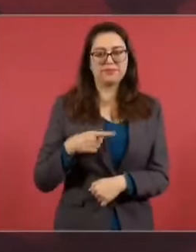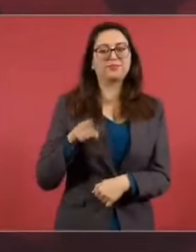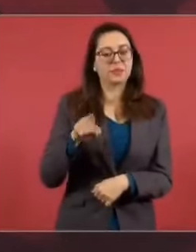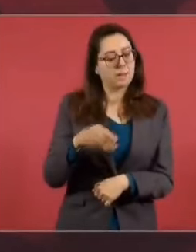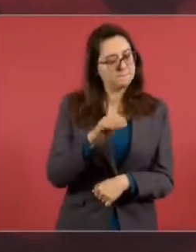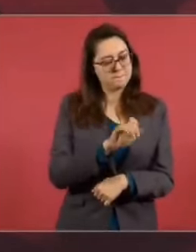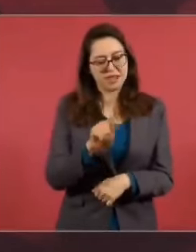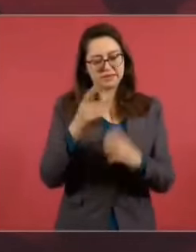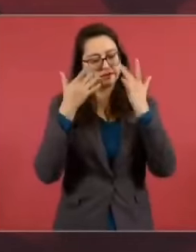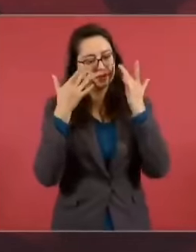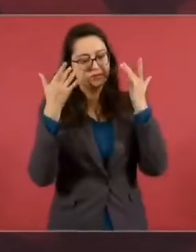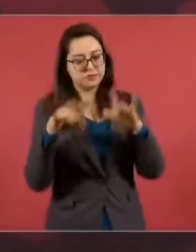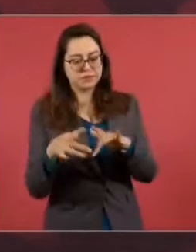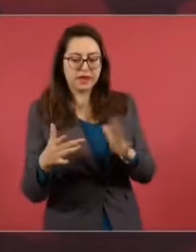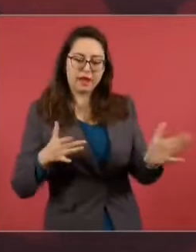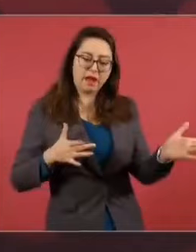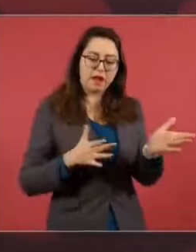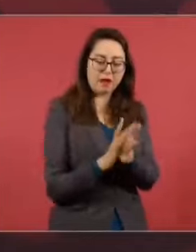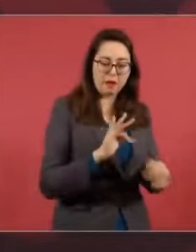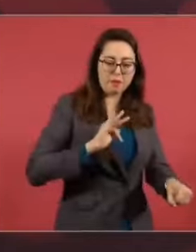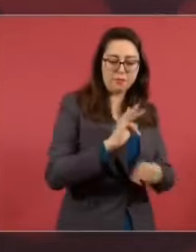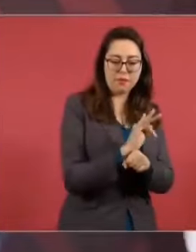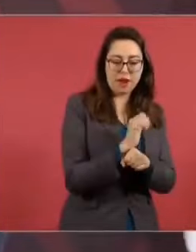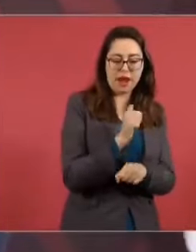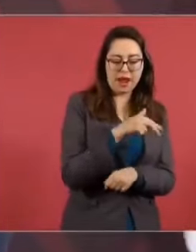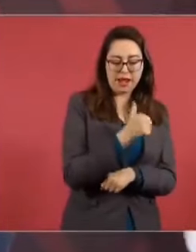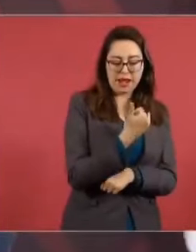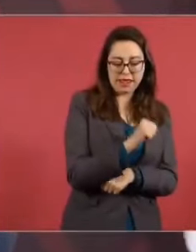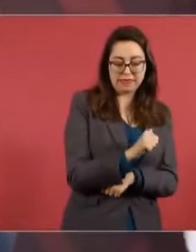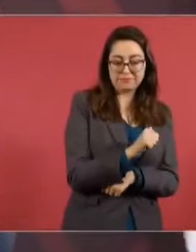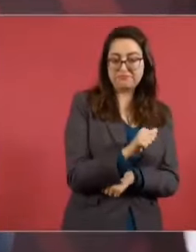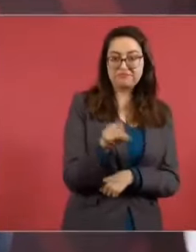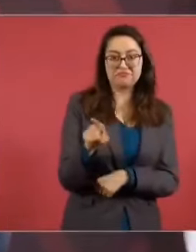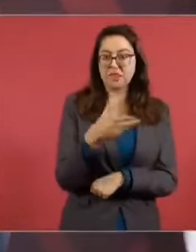Anaya y que quedara MIT.